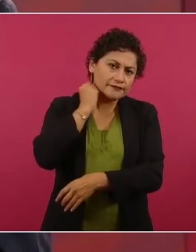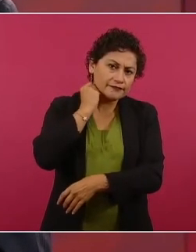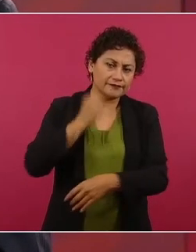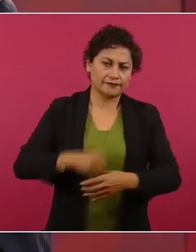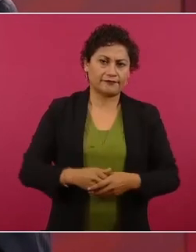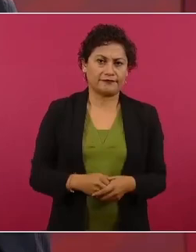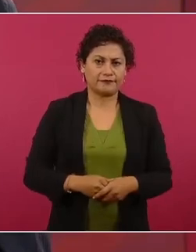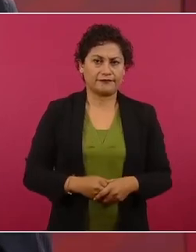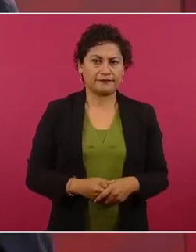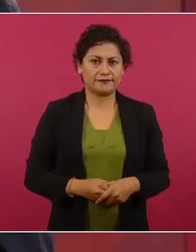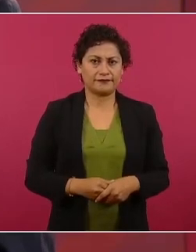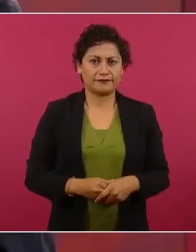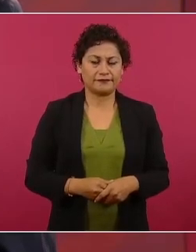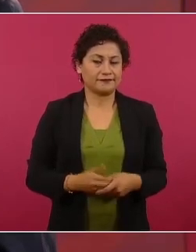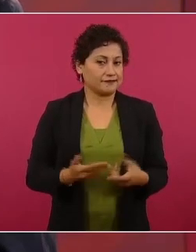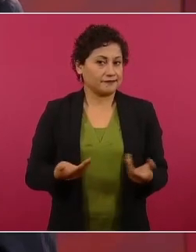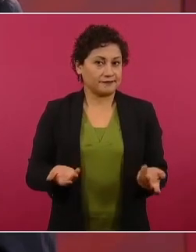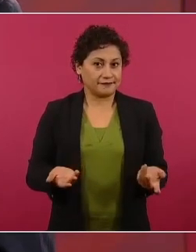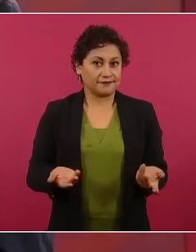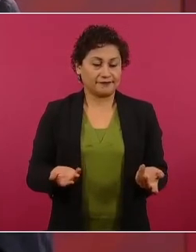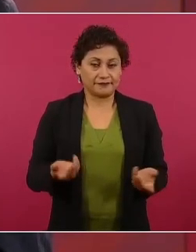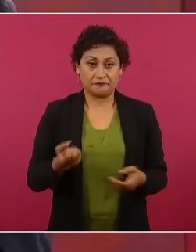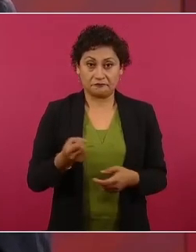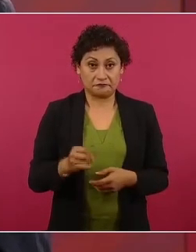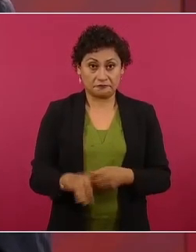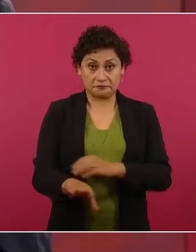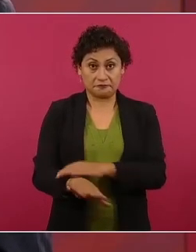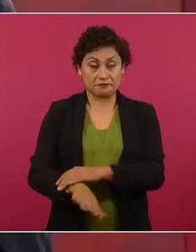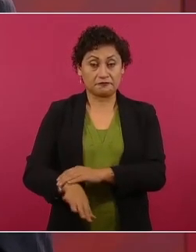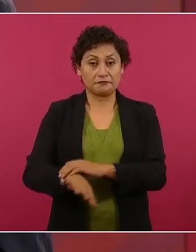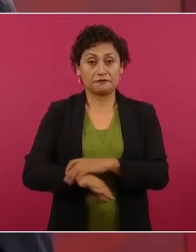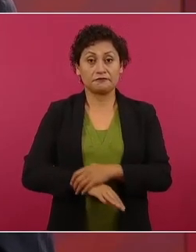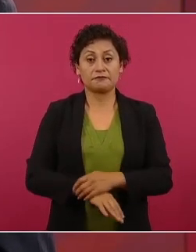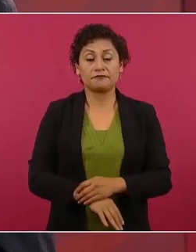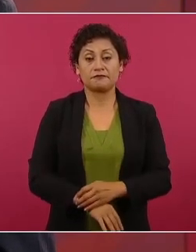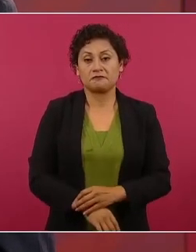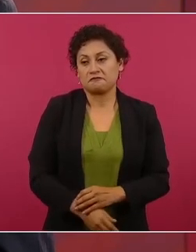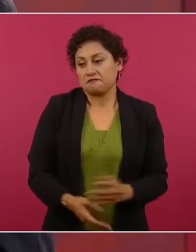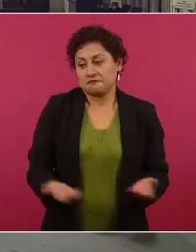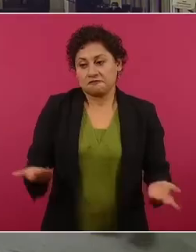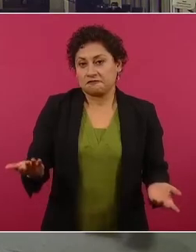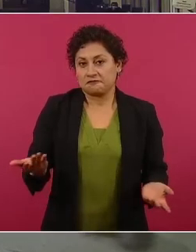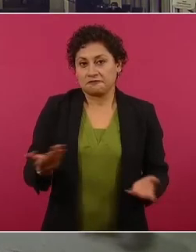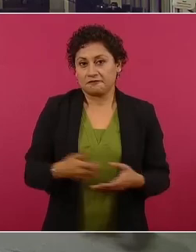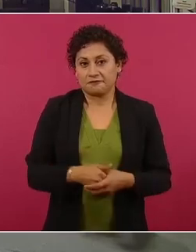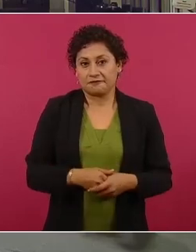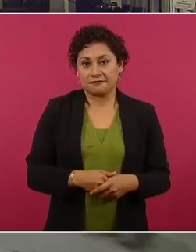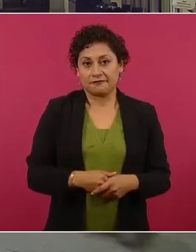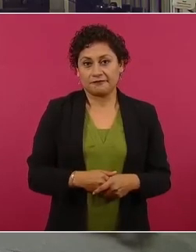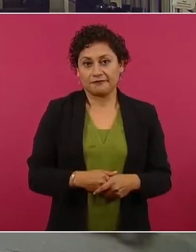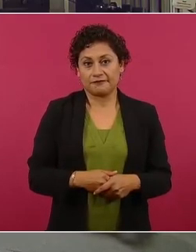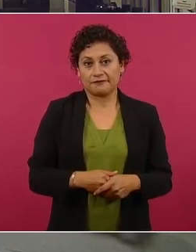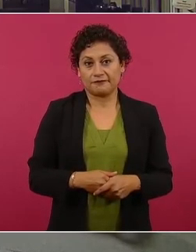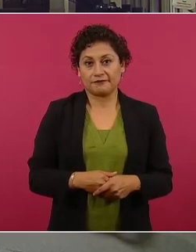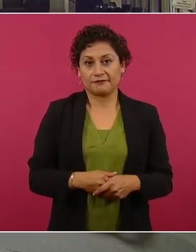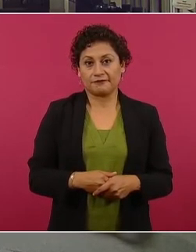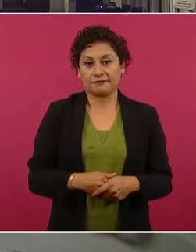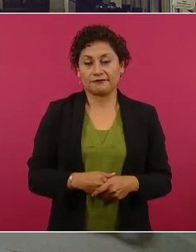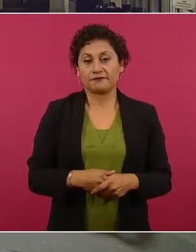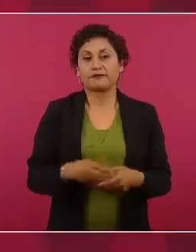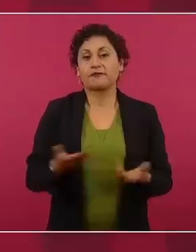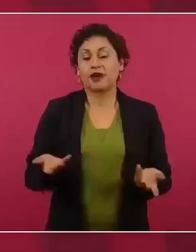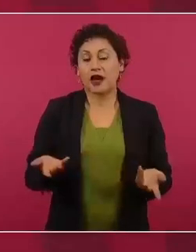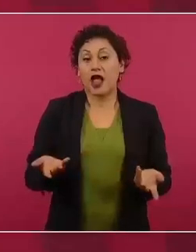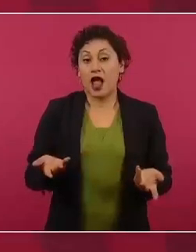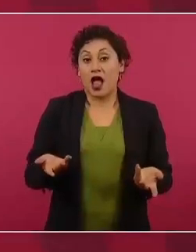así de sencillo y a nosotros sí nos